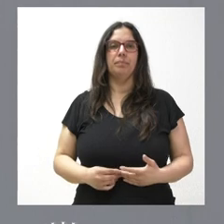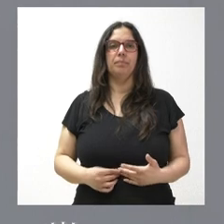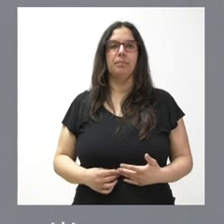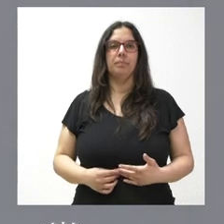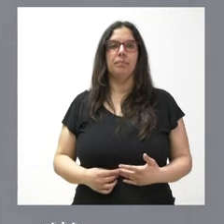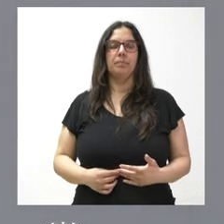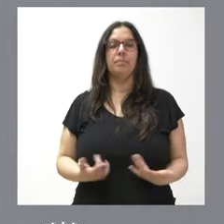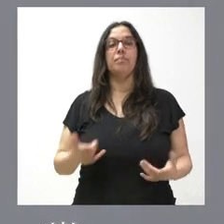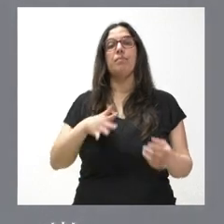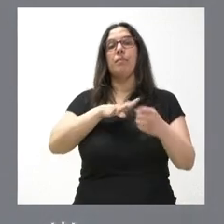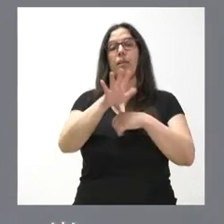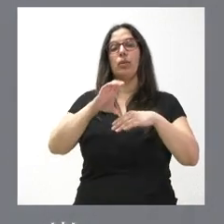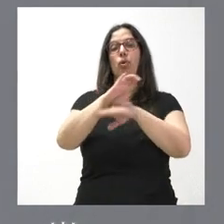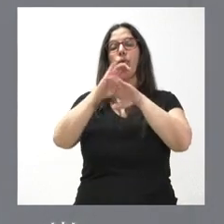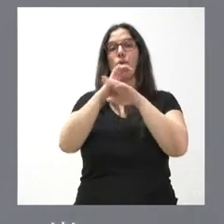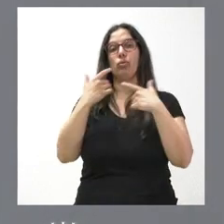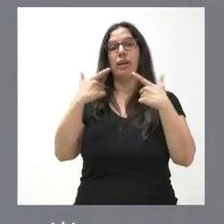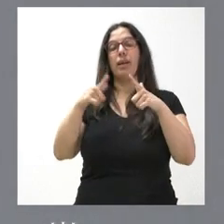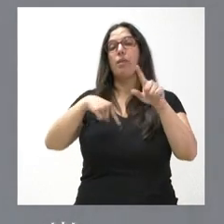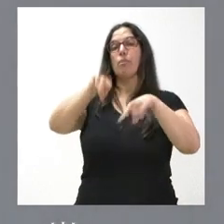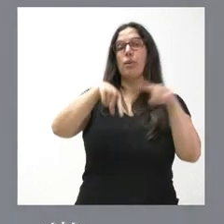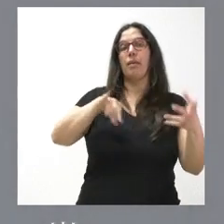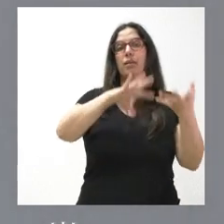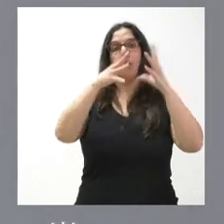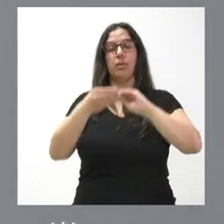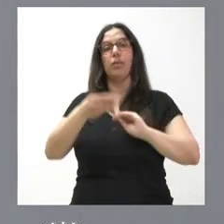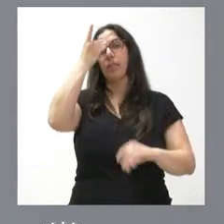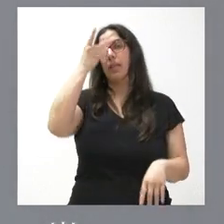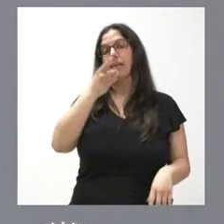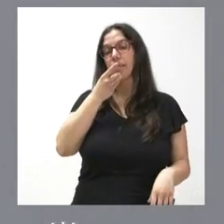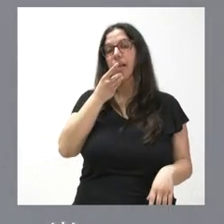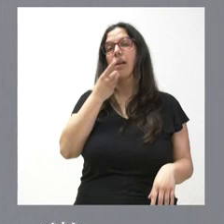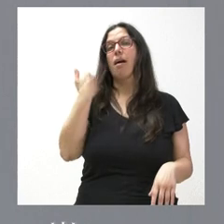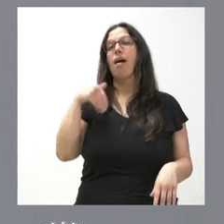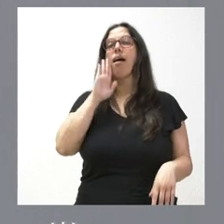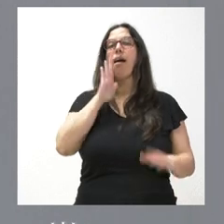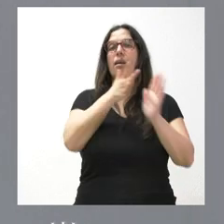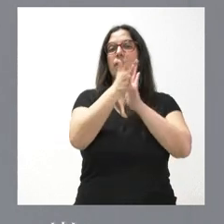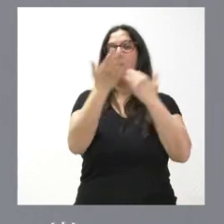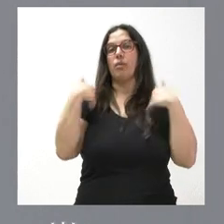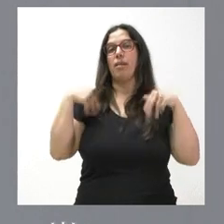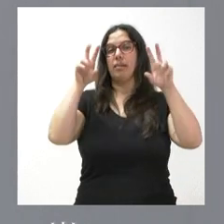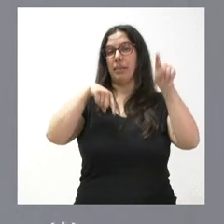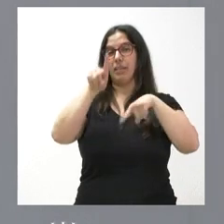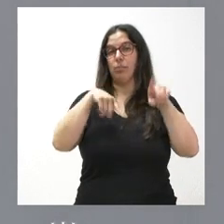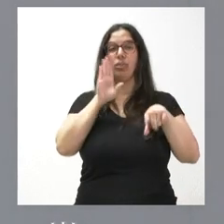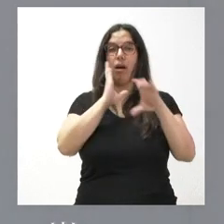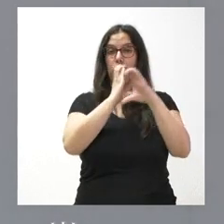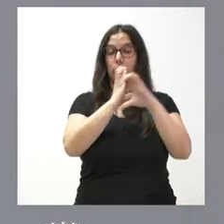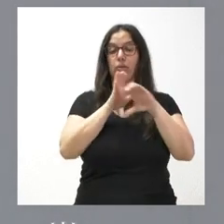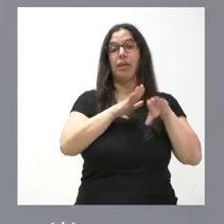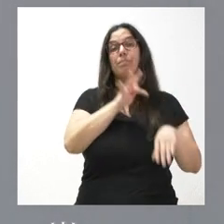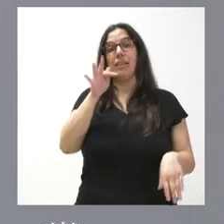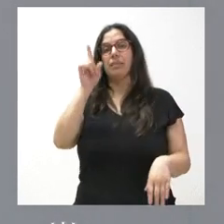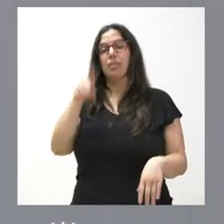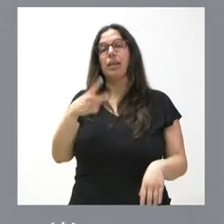En el ámbito de la Consejería de Movilidad y Transformación Digital, además de lo ya descrito, en torno al transporte por carretera, se